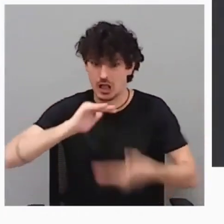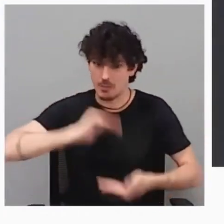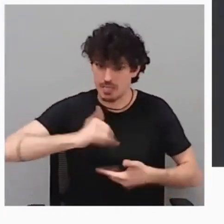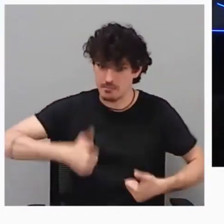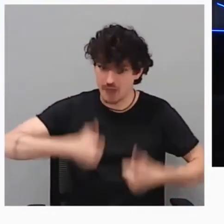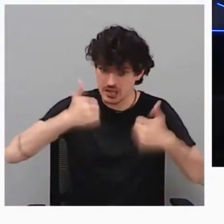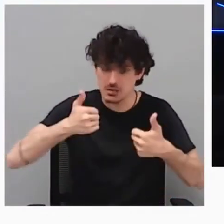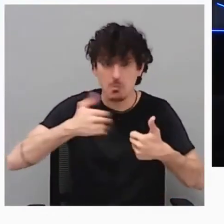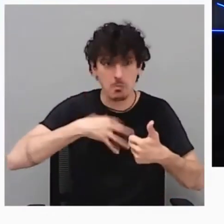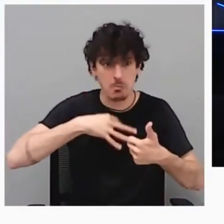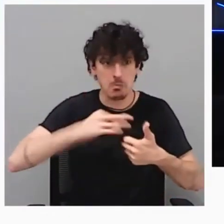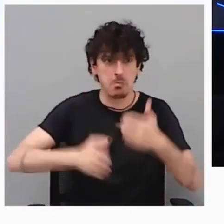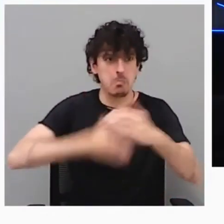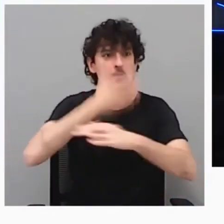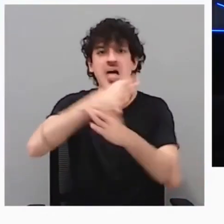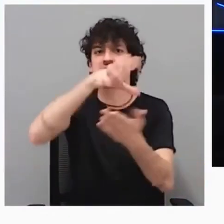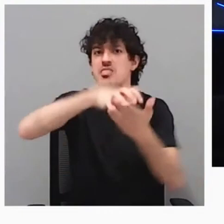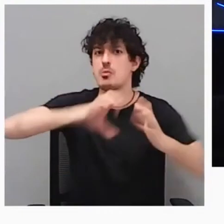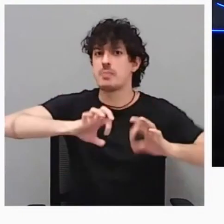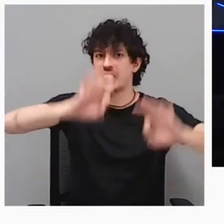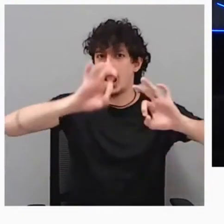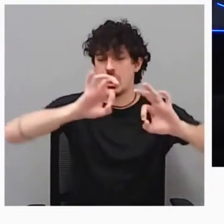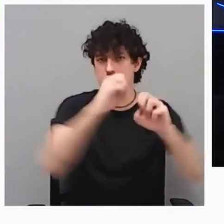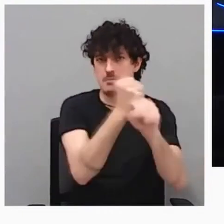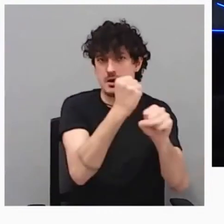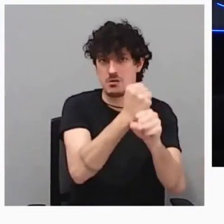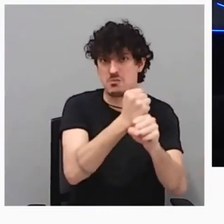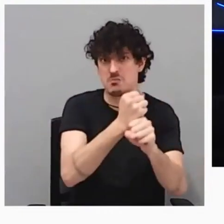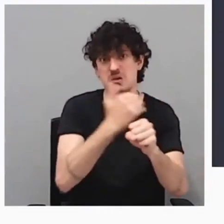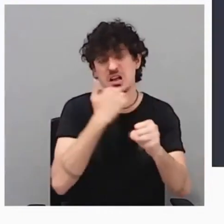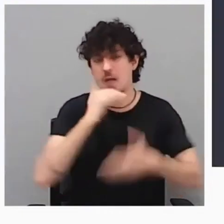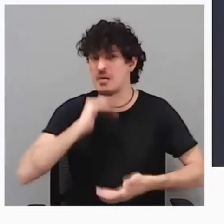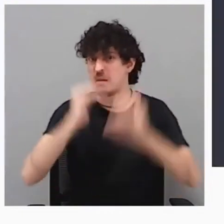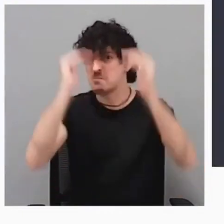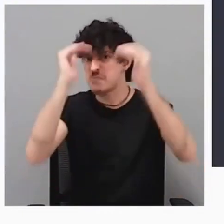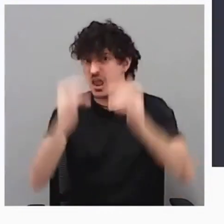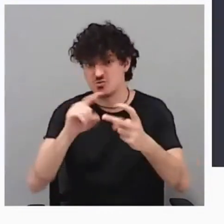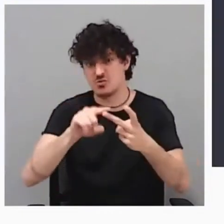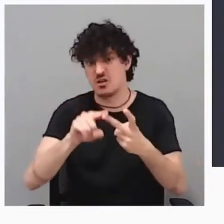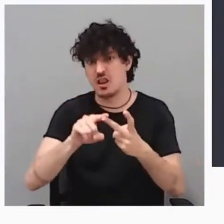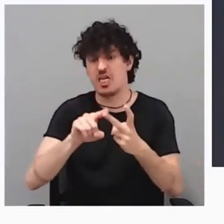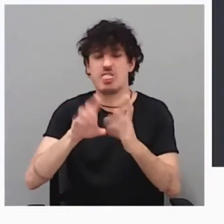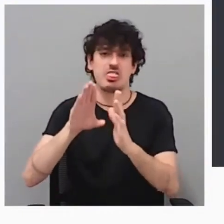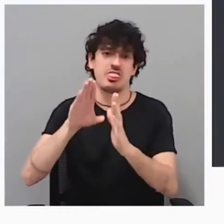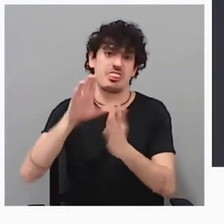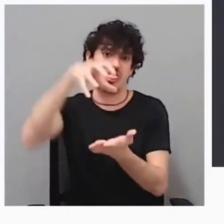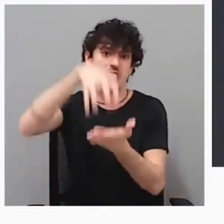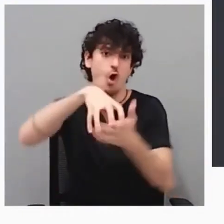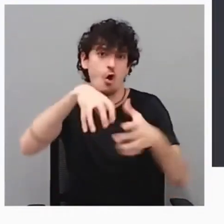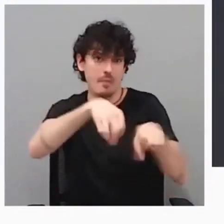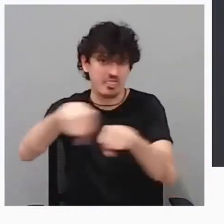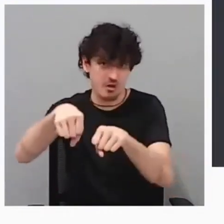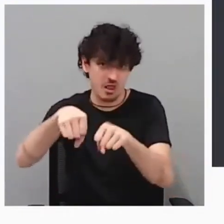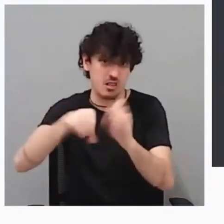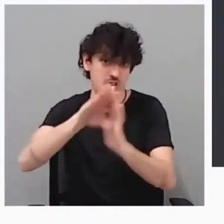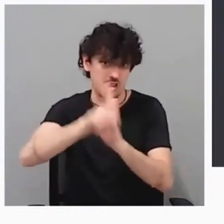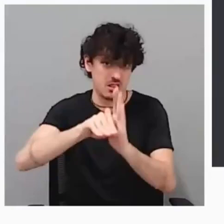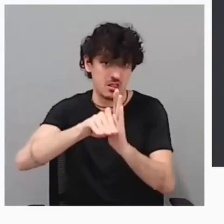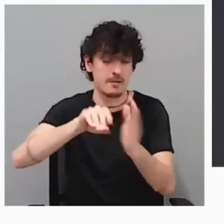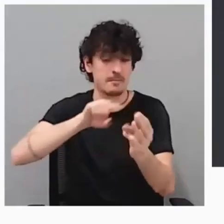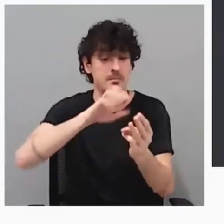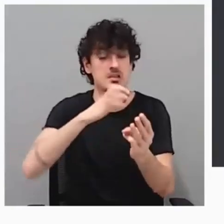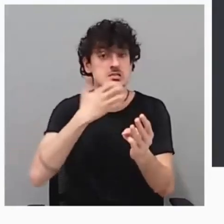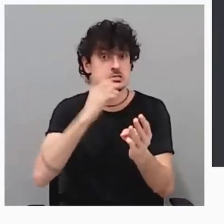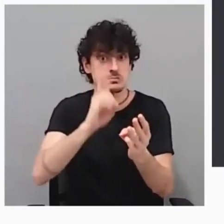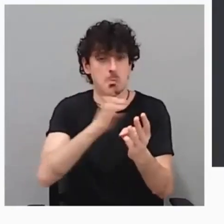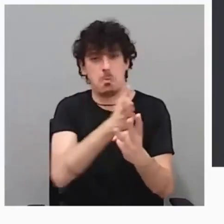empleo. Si tienen algo menos de capacidad, van a un centro ocupacional. Y si no, van a un centro más asistencial, un centro